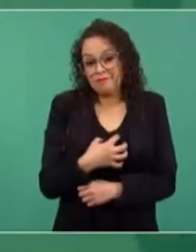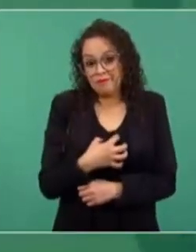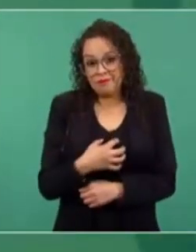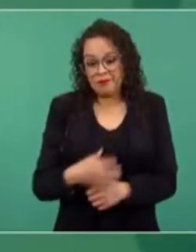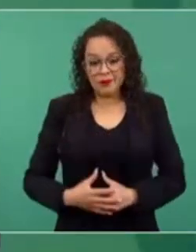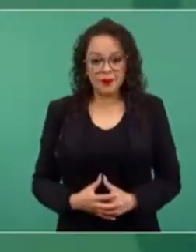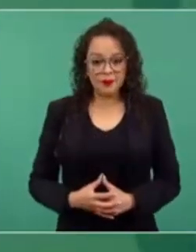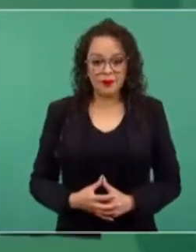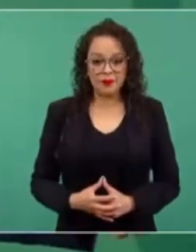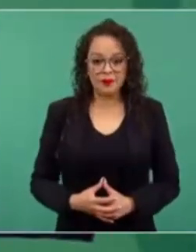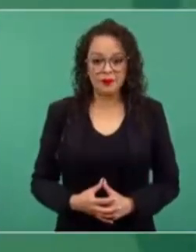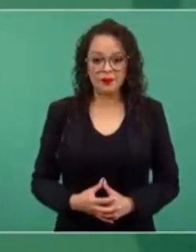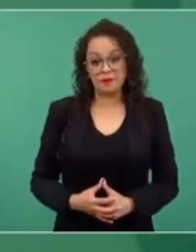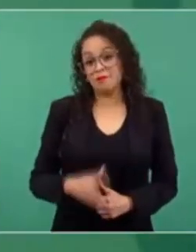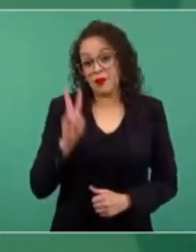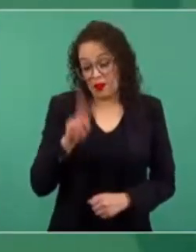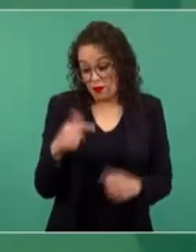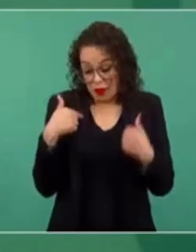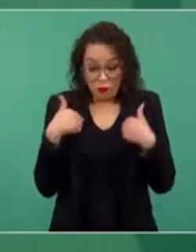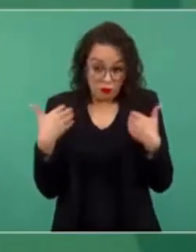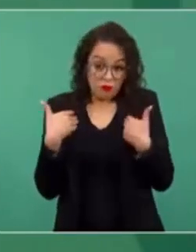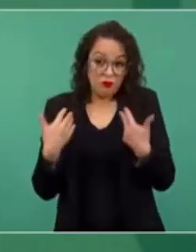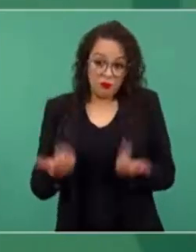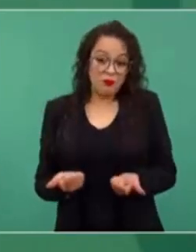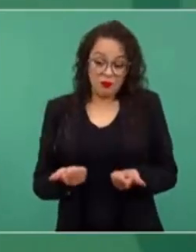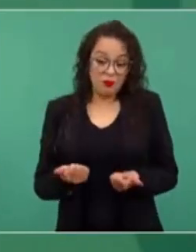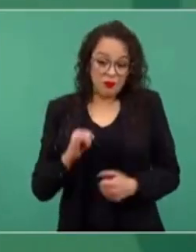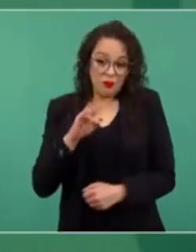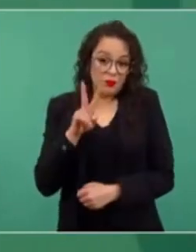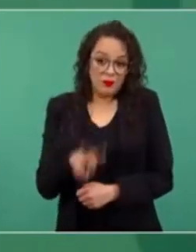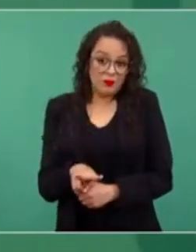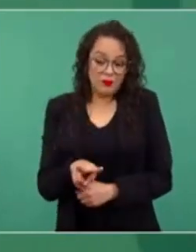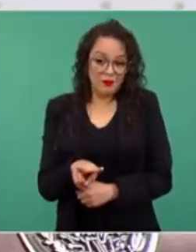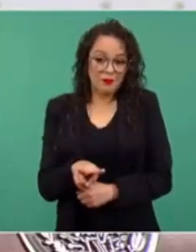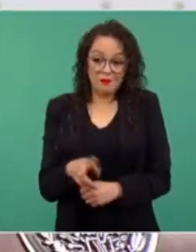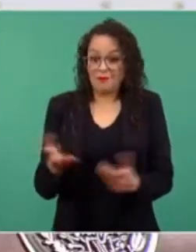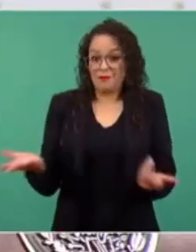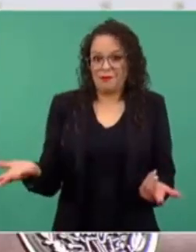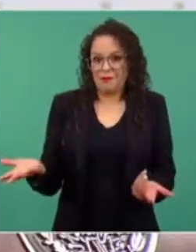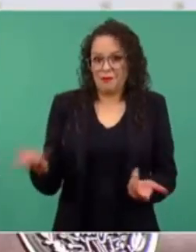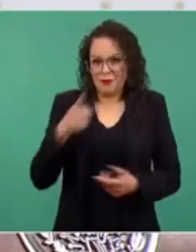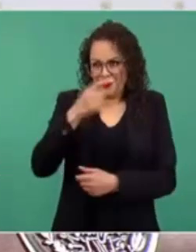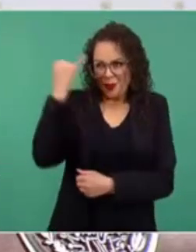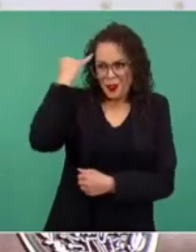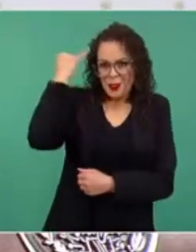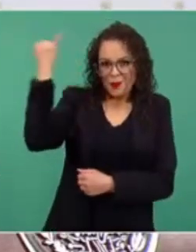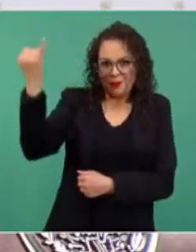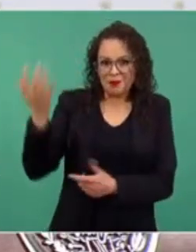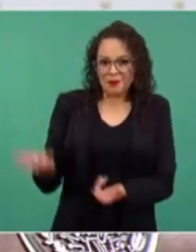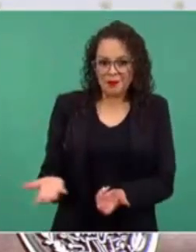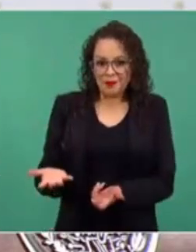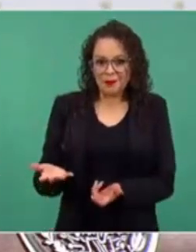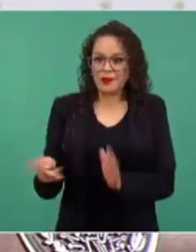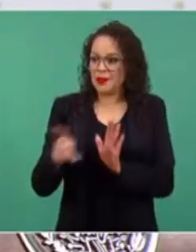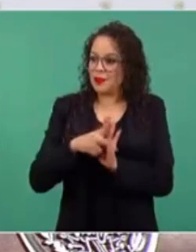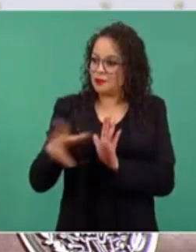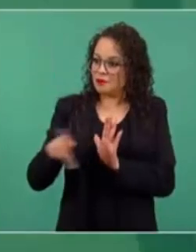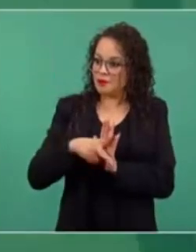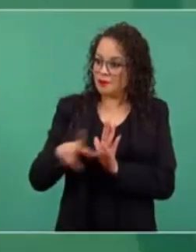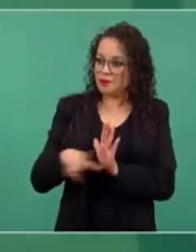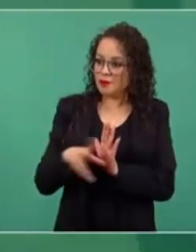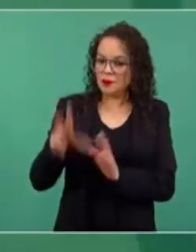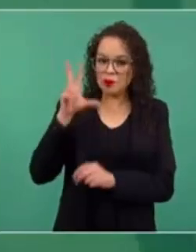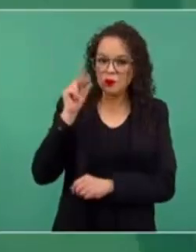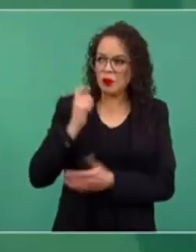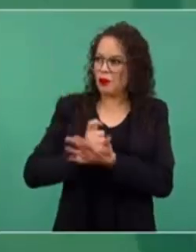Los entiendo perfectamente, imagínense medios de información que no pagaban impuestos